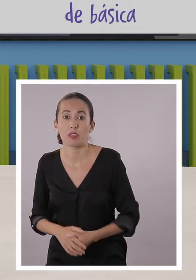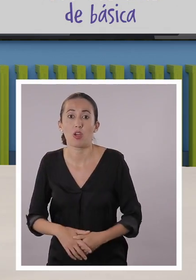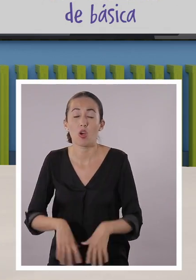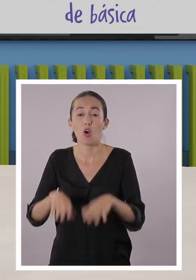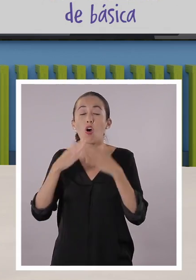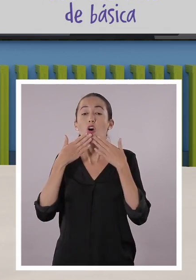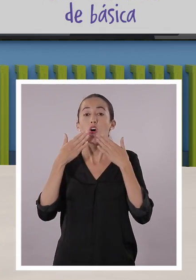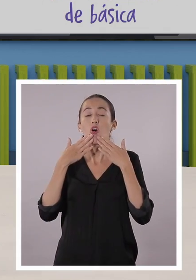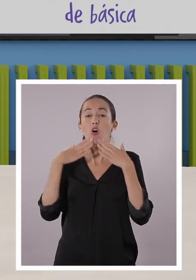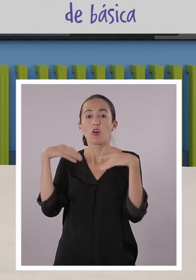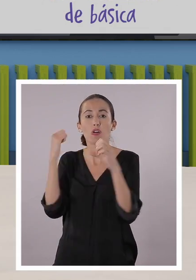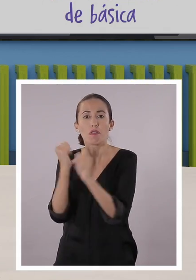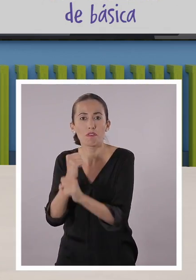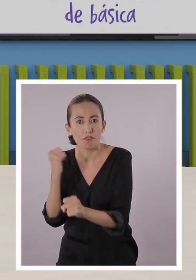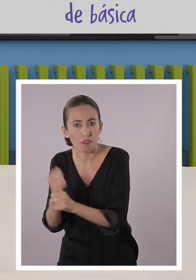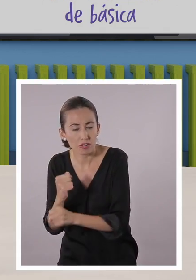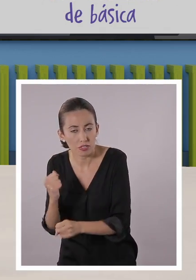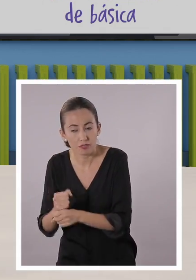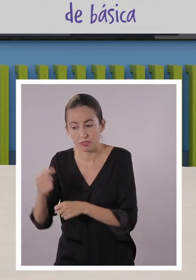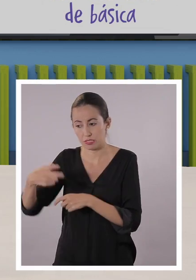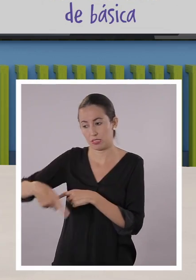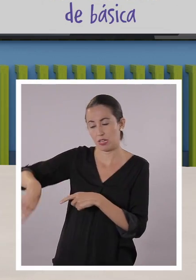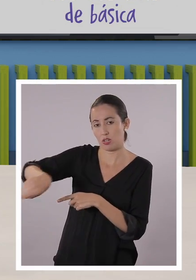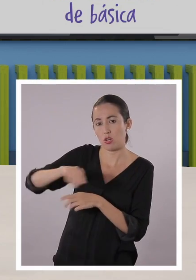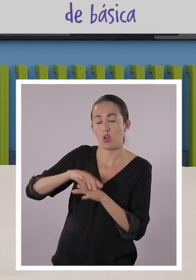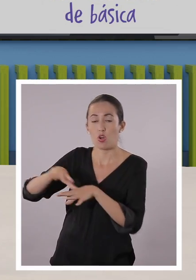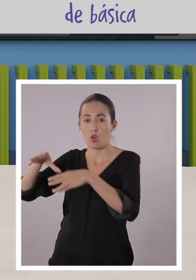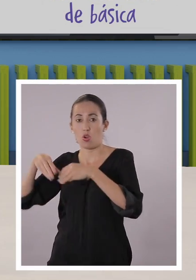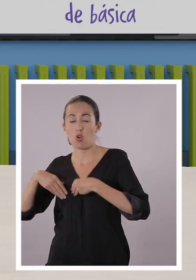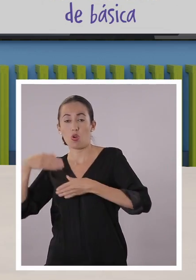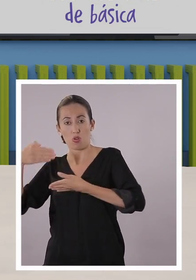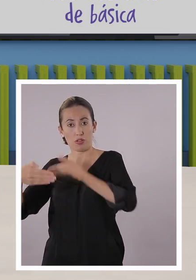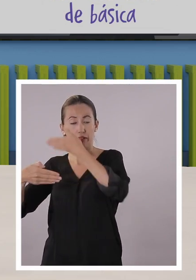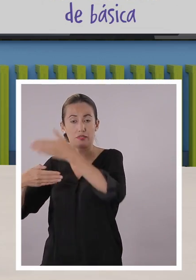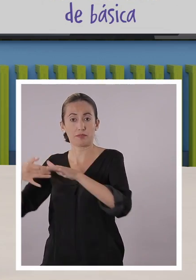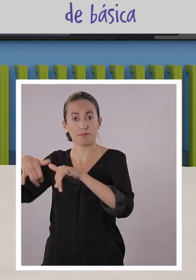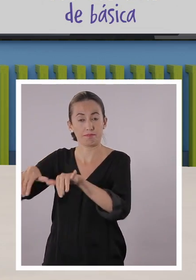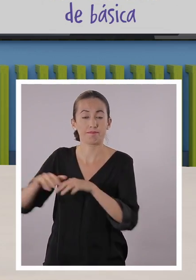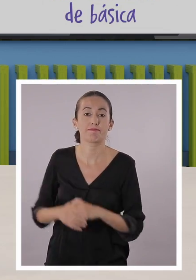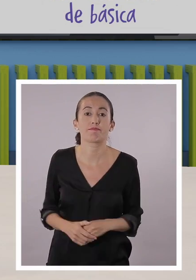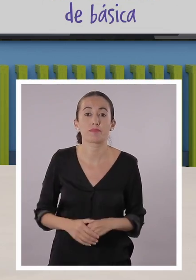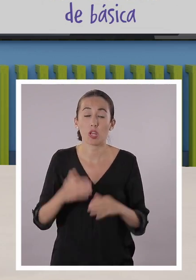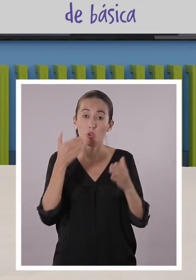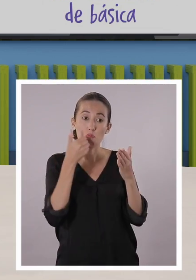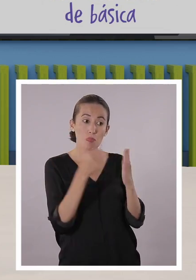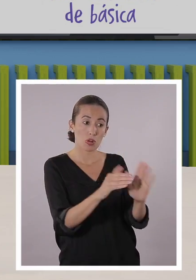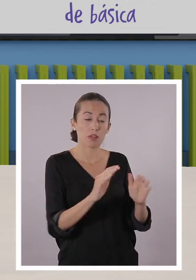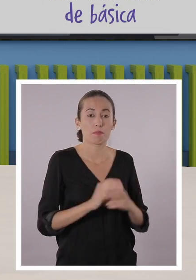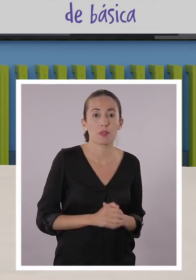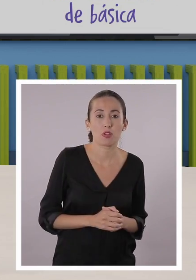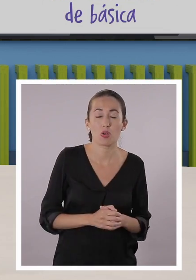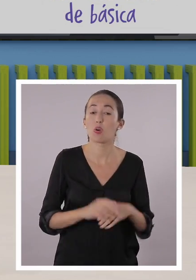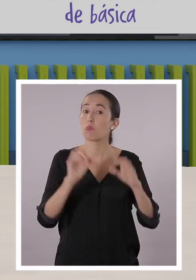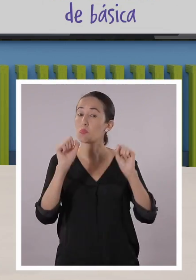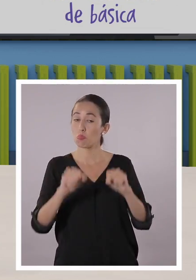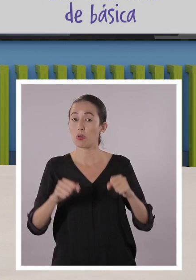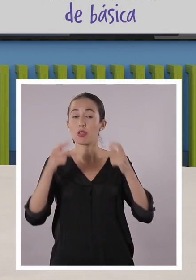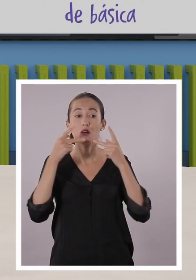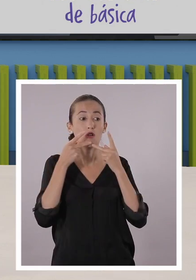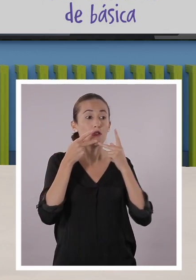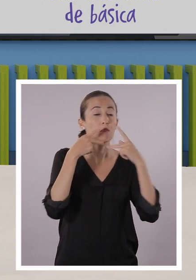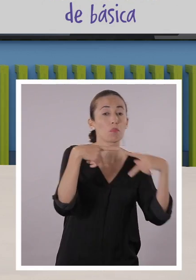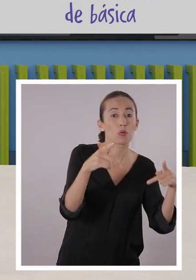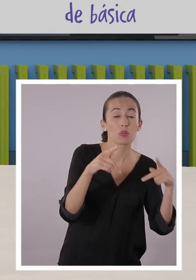oficios. Que de acuerdo a tu clase social tenías tu oficio particular, ¿no es cierto? Por ejemplo, ¿podías ser funcionario público